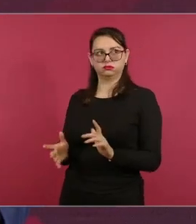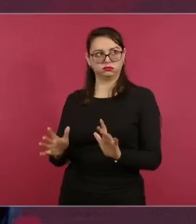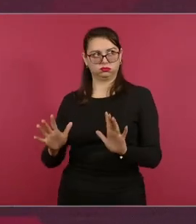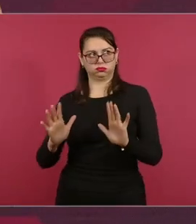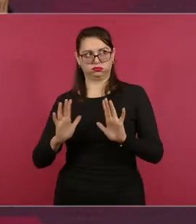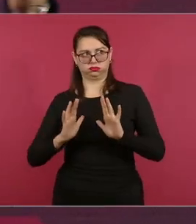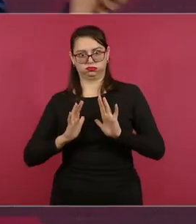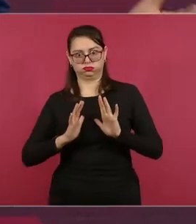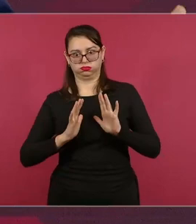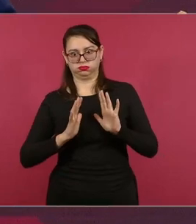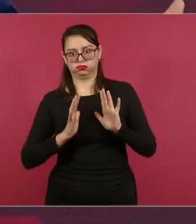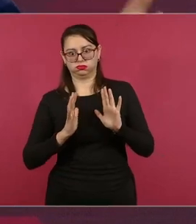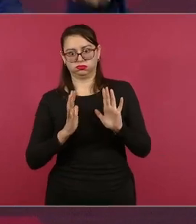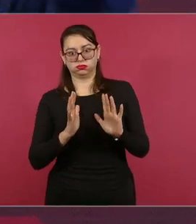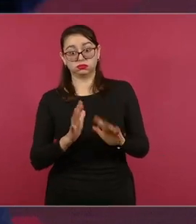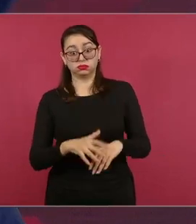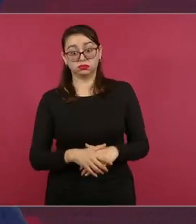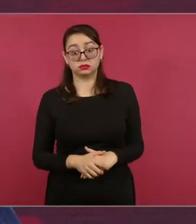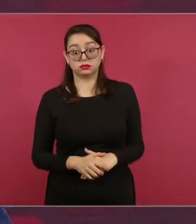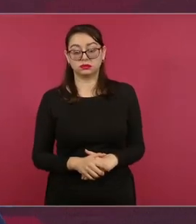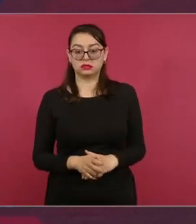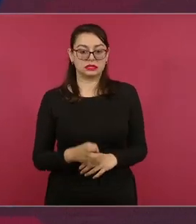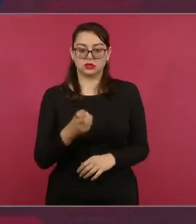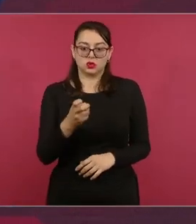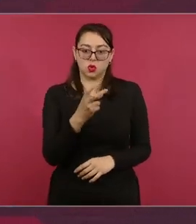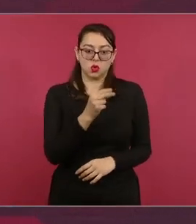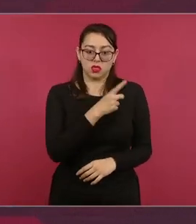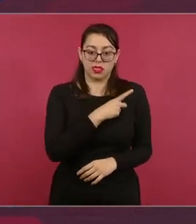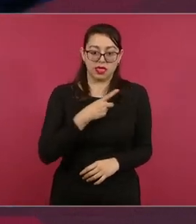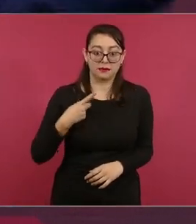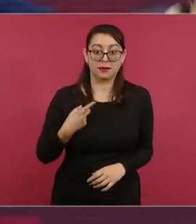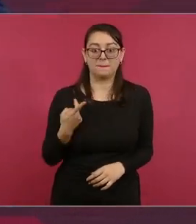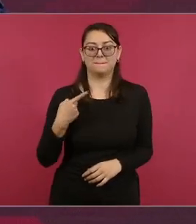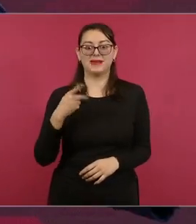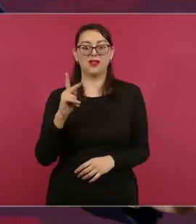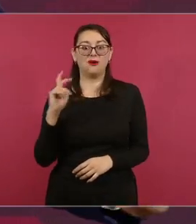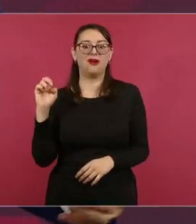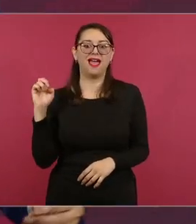Nadie debe hacerlo, pero imagínese que lo haga Fox.